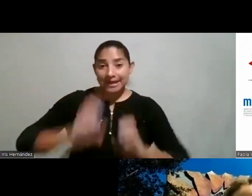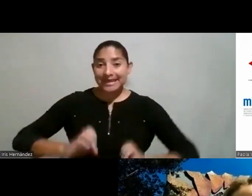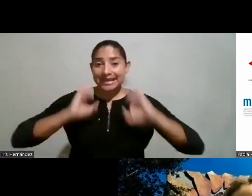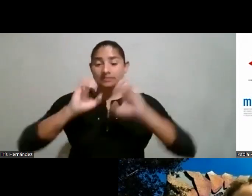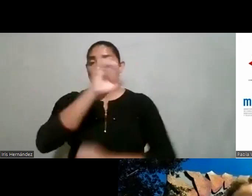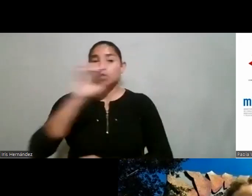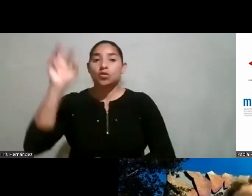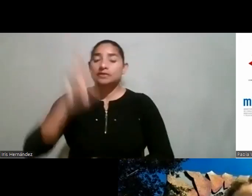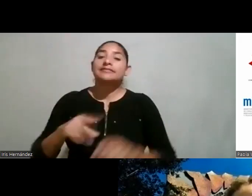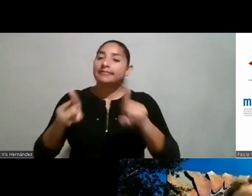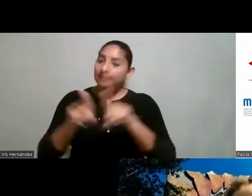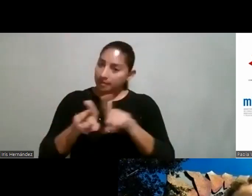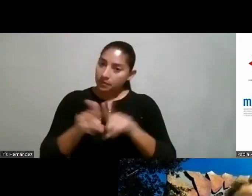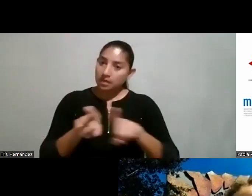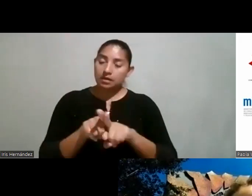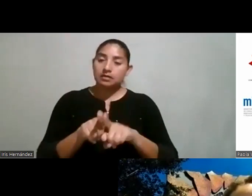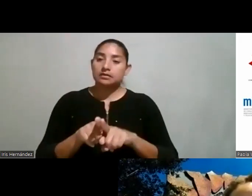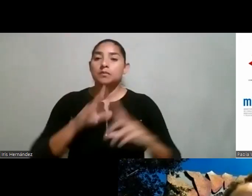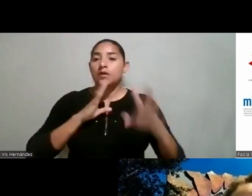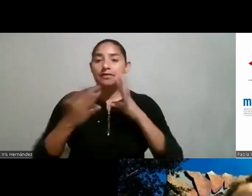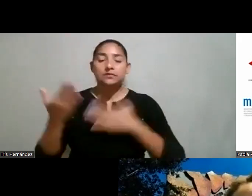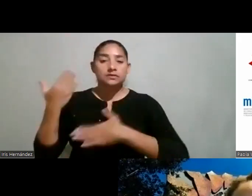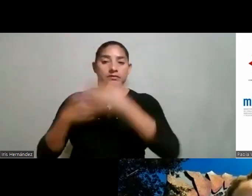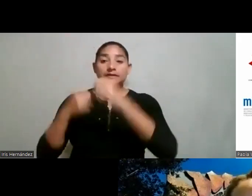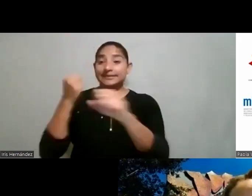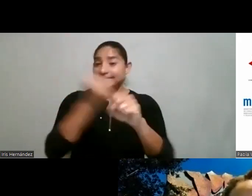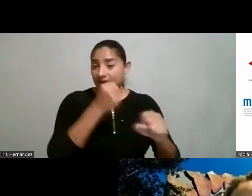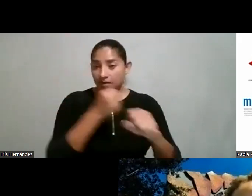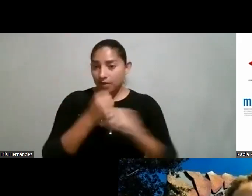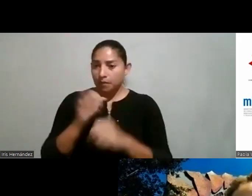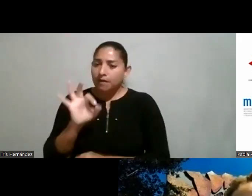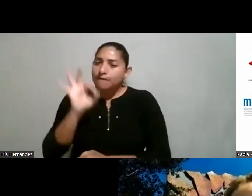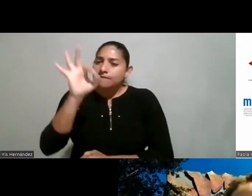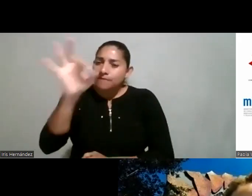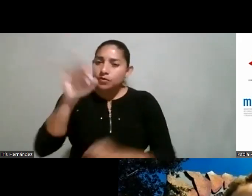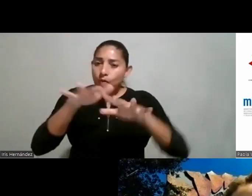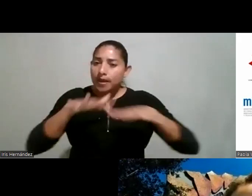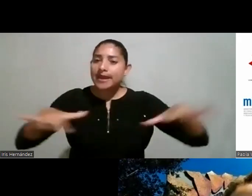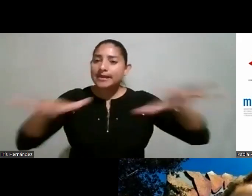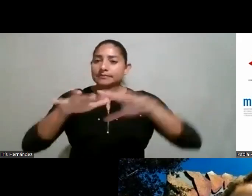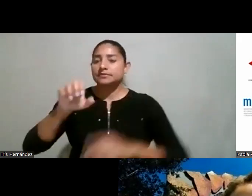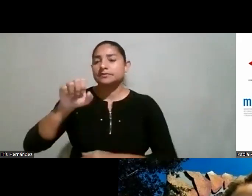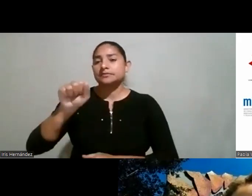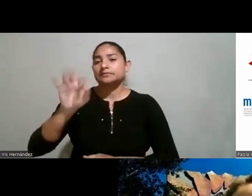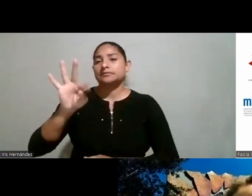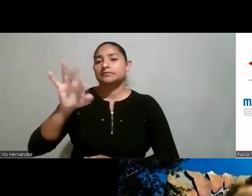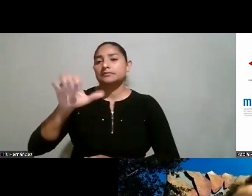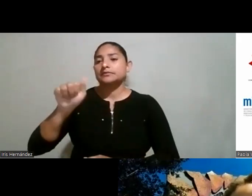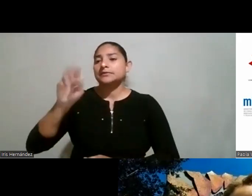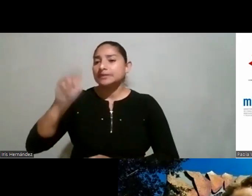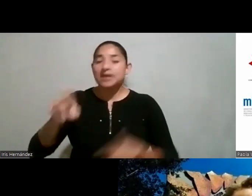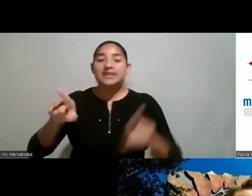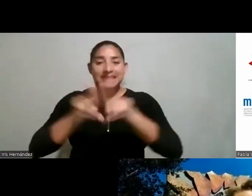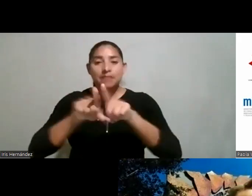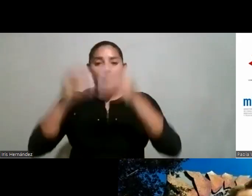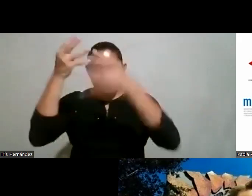Rica también como hablamos de trabajos del futuro hay un espacio de Steam ahí también tenemos linkado el espacio que